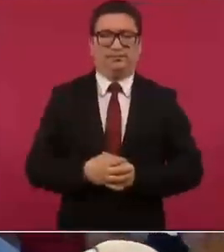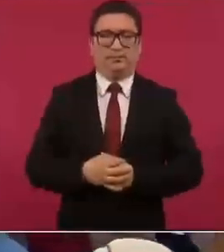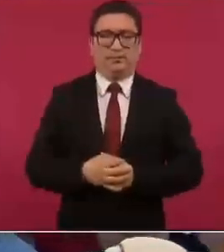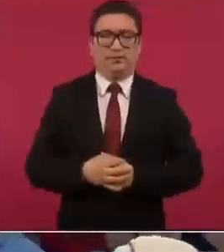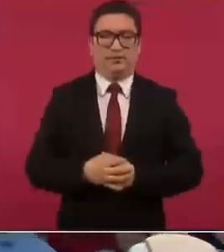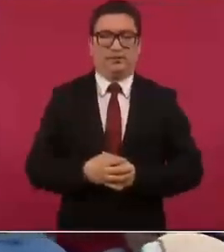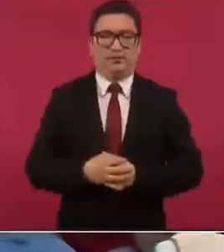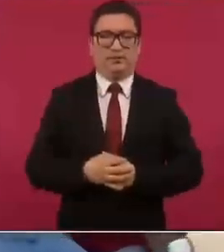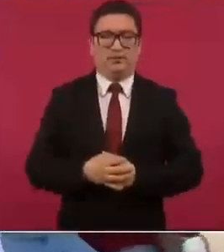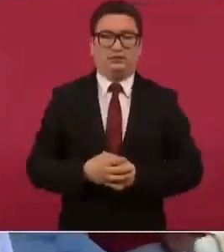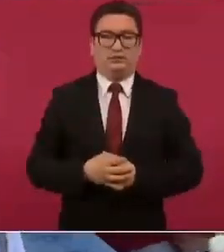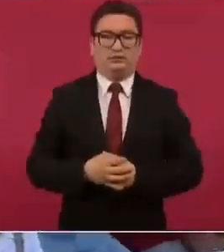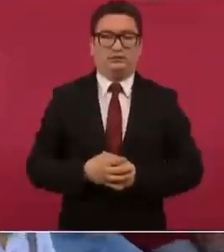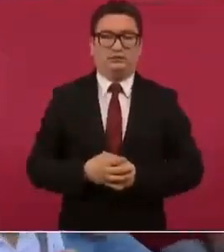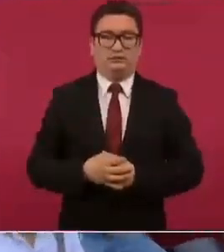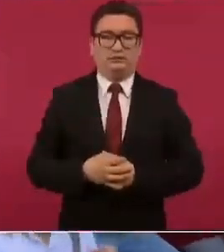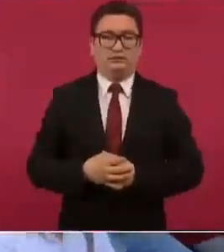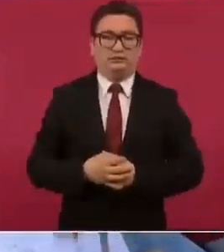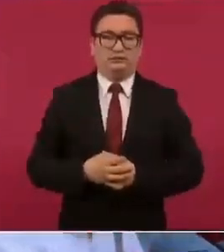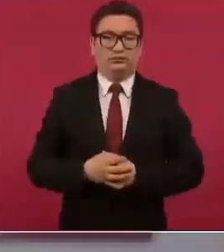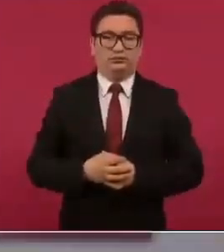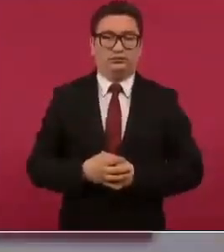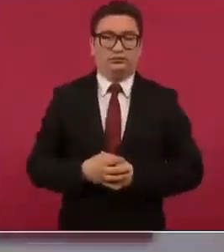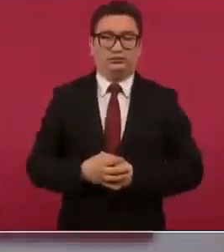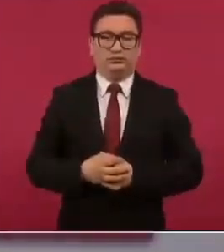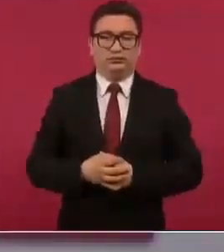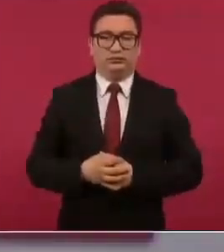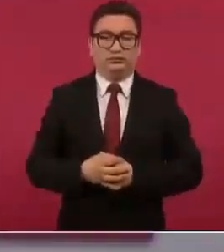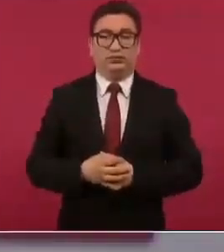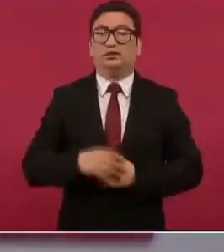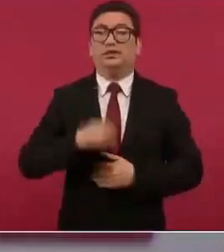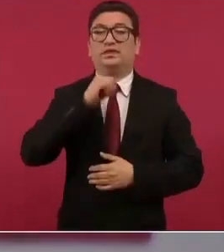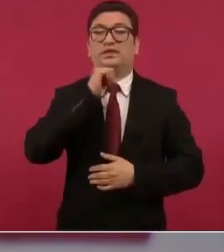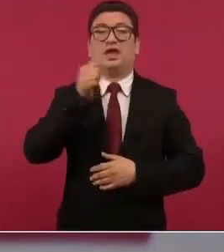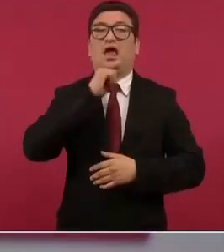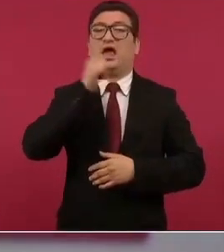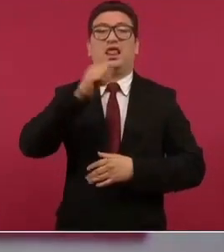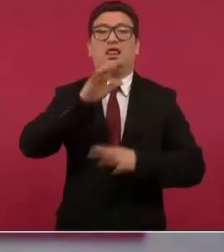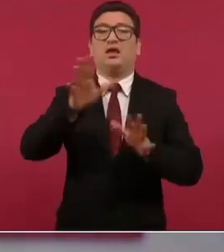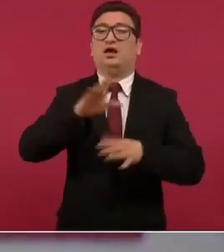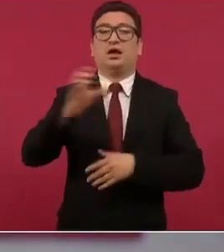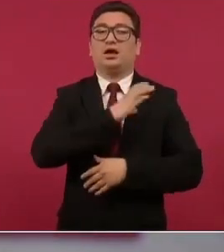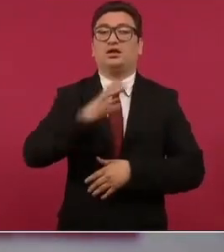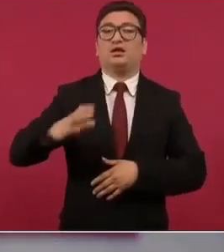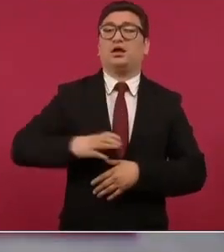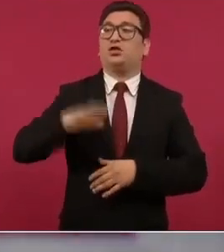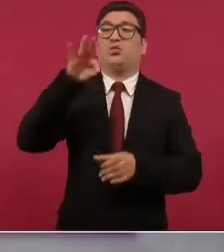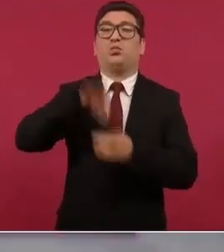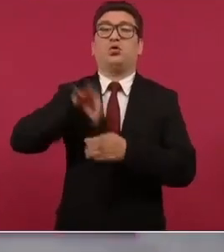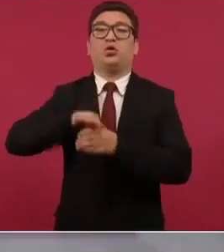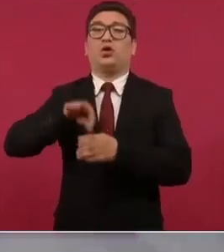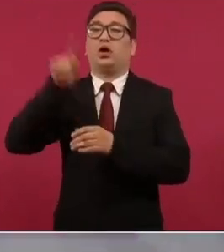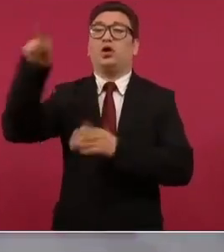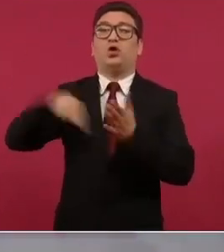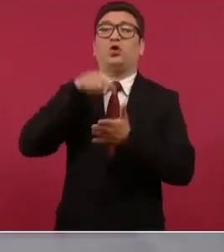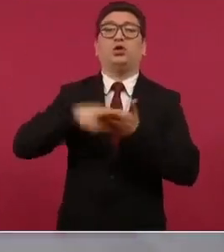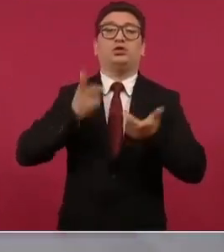nada de que yo quiero el voto en Texas